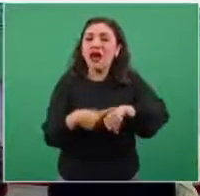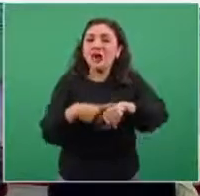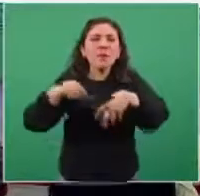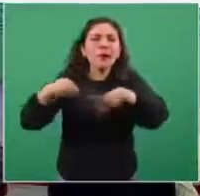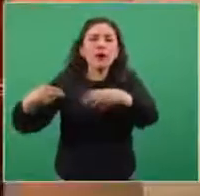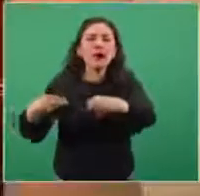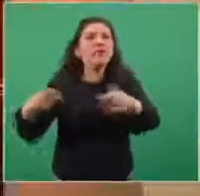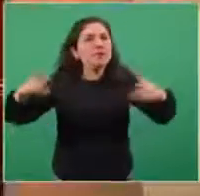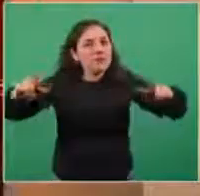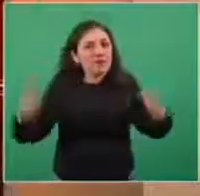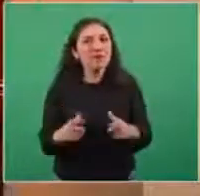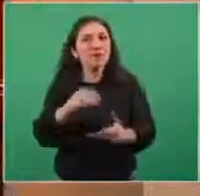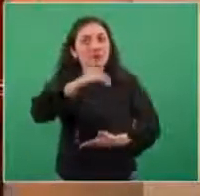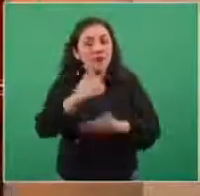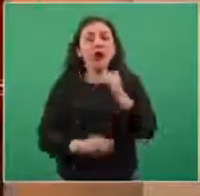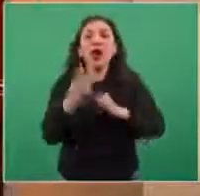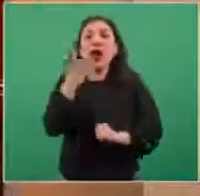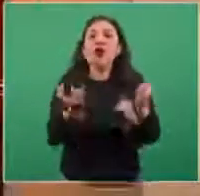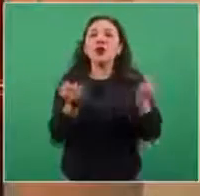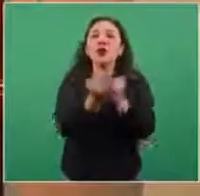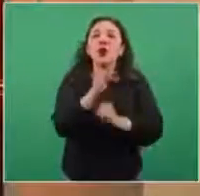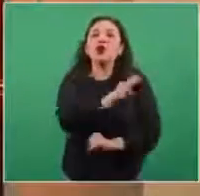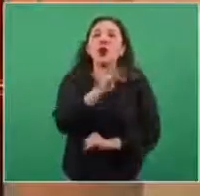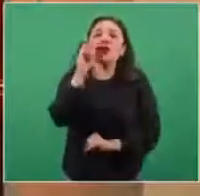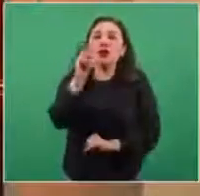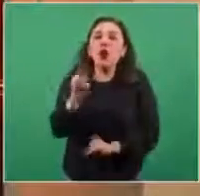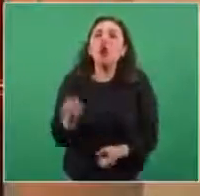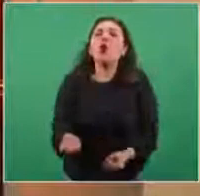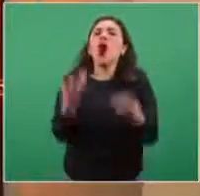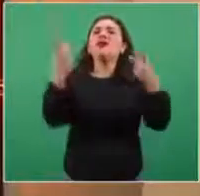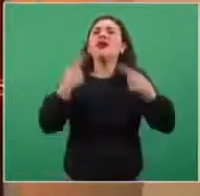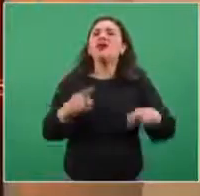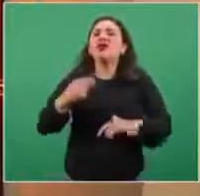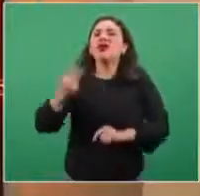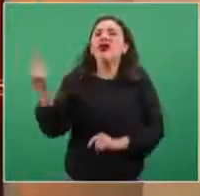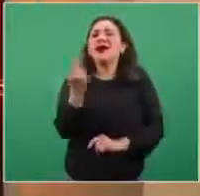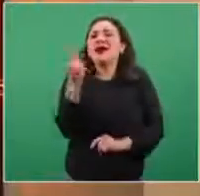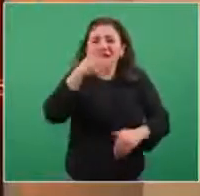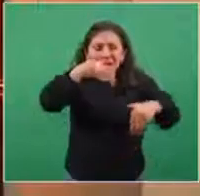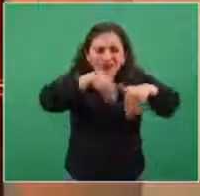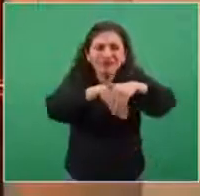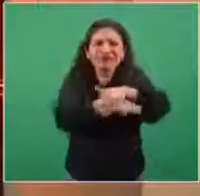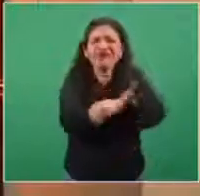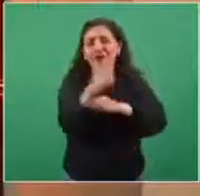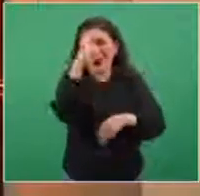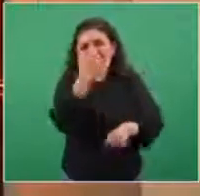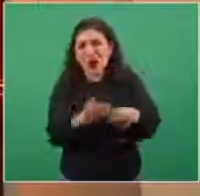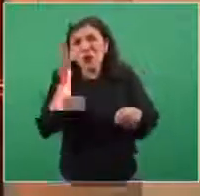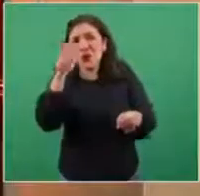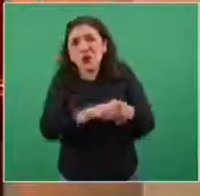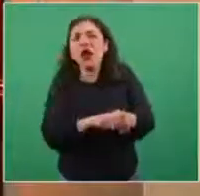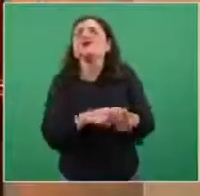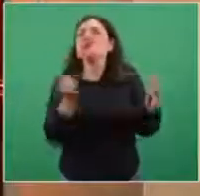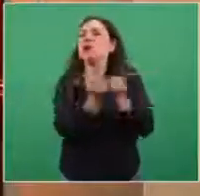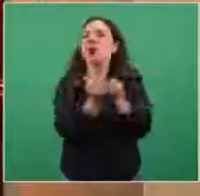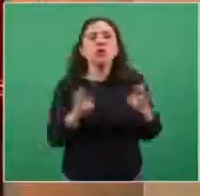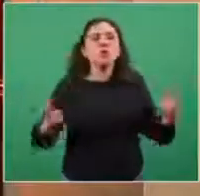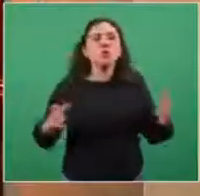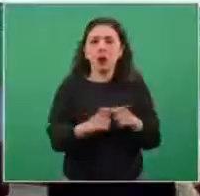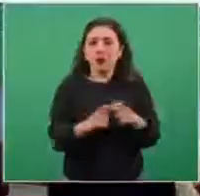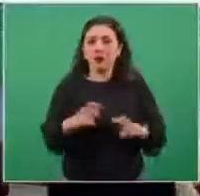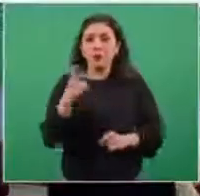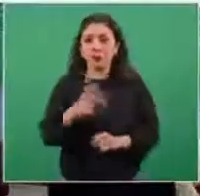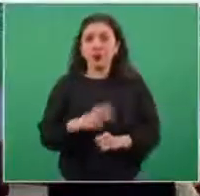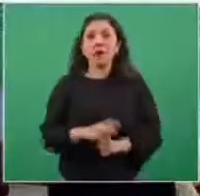y esto se va a ver reflejado también en la cantidad de personas que necesitan hospitalización. Las nueve